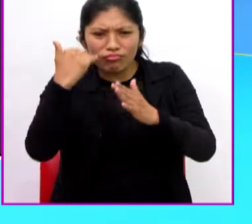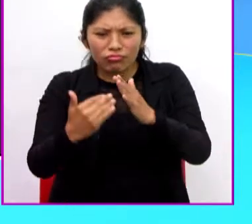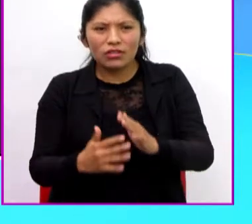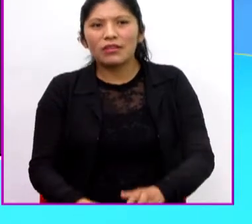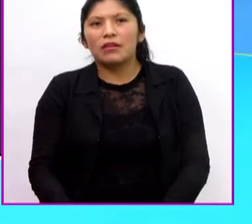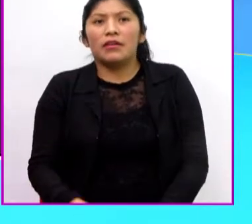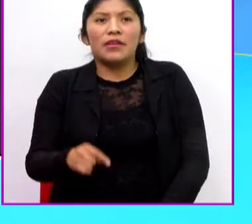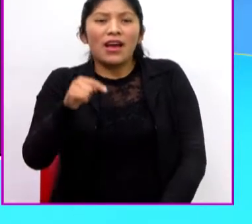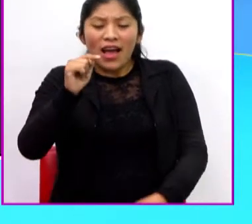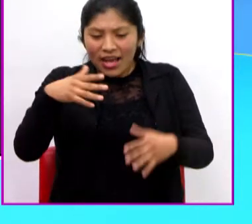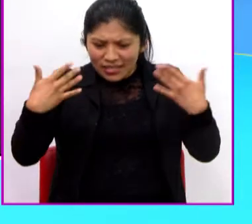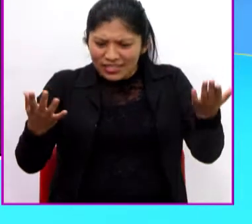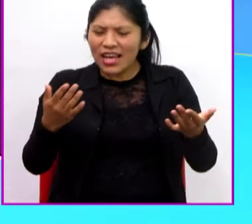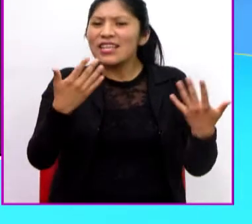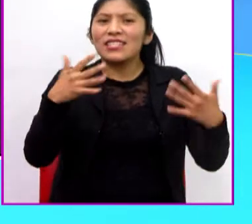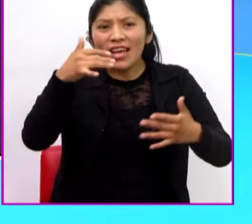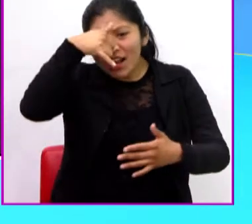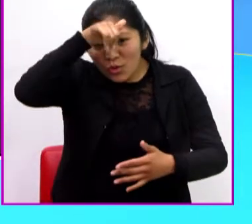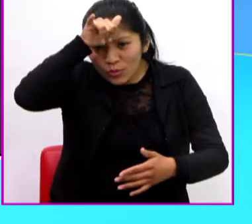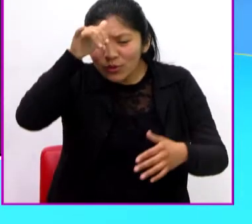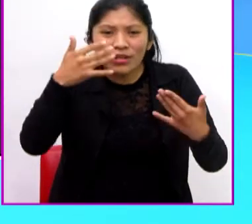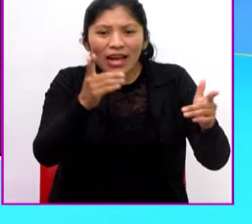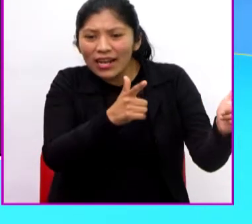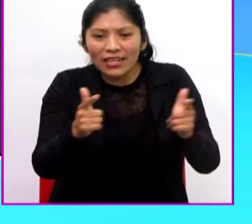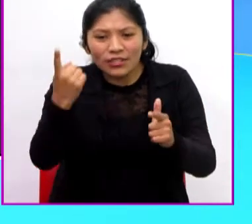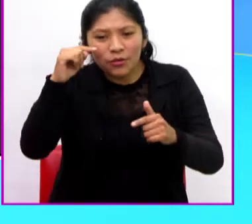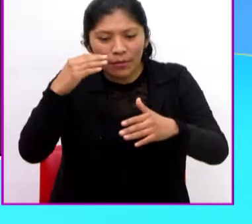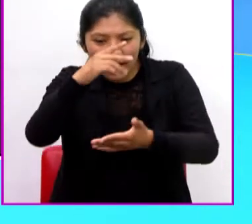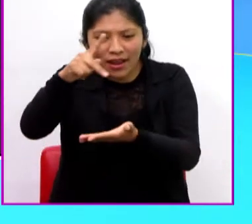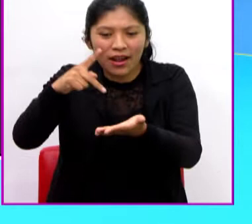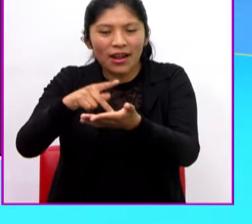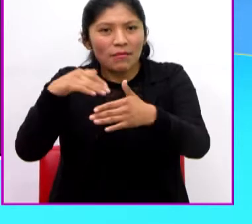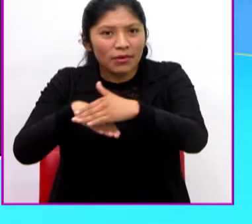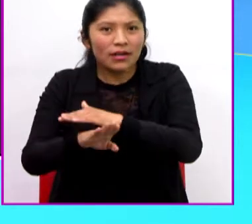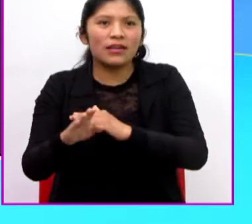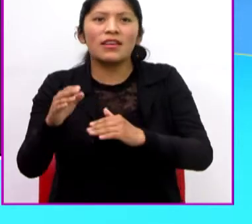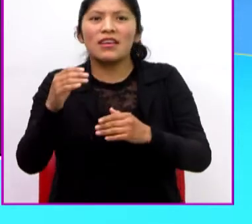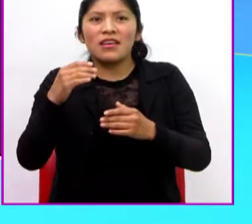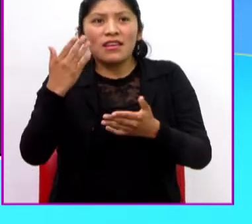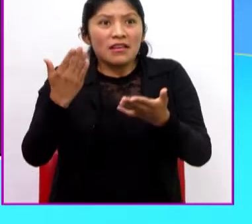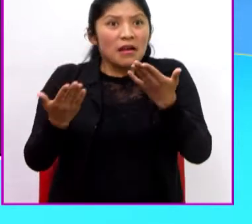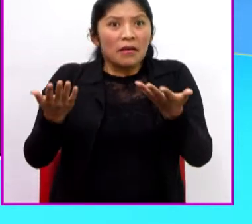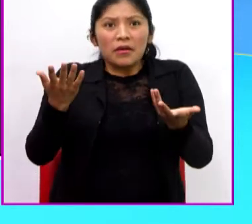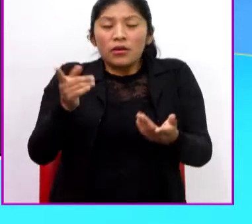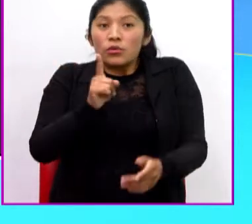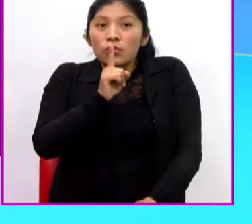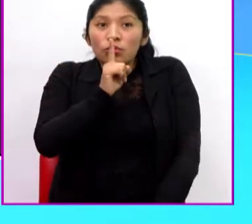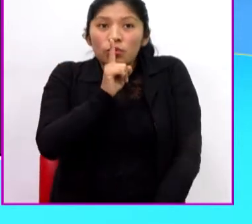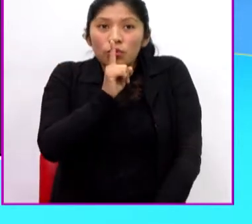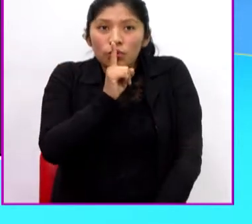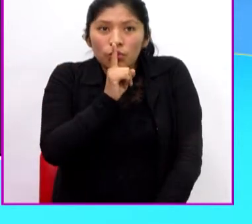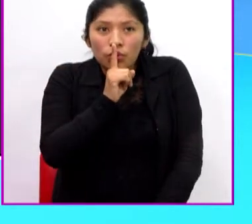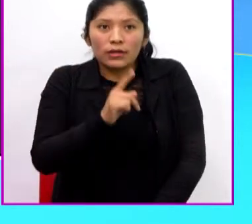Aquí estás, ya tienen a los toros listos para entrar a la plaza. Deben ser unos... ¡Shh!